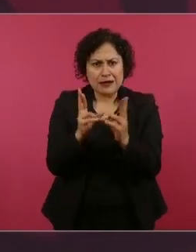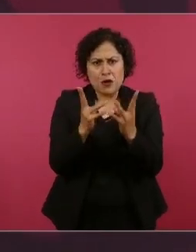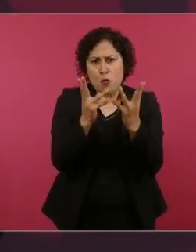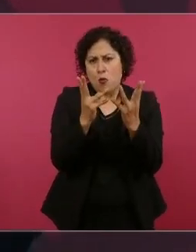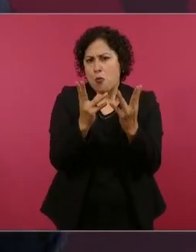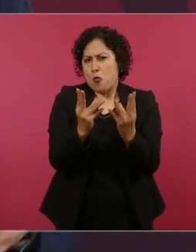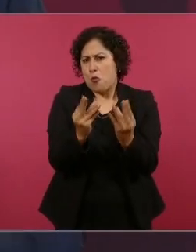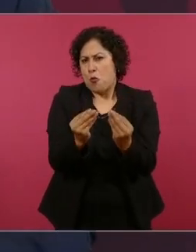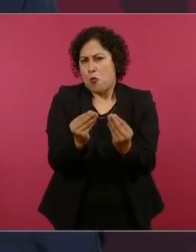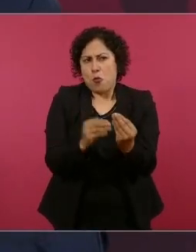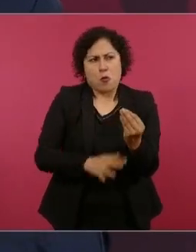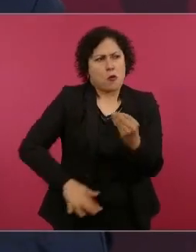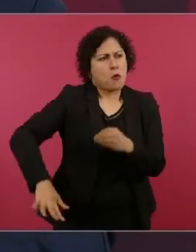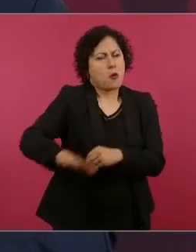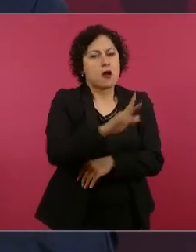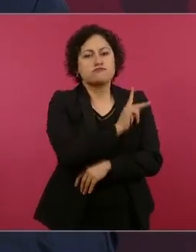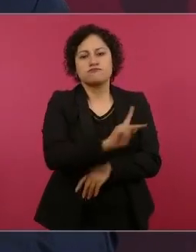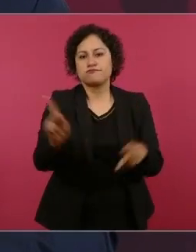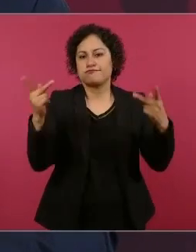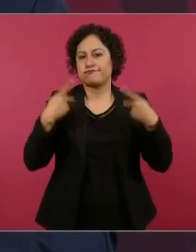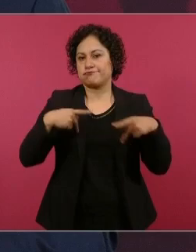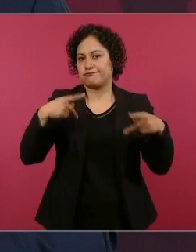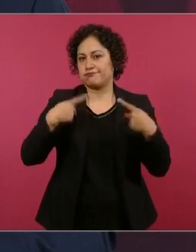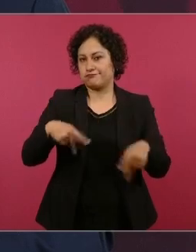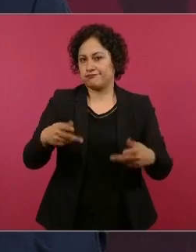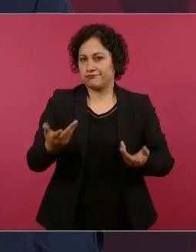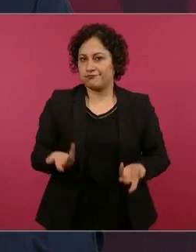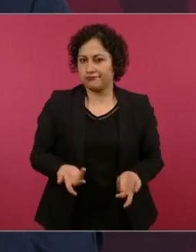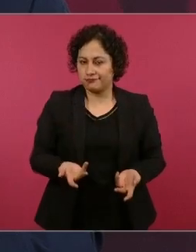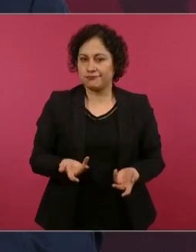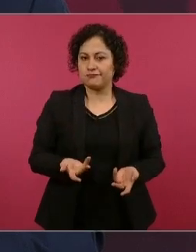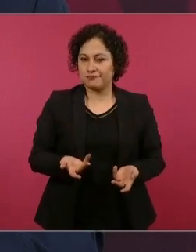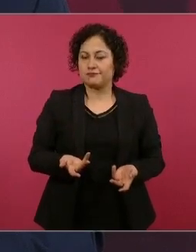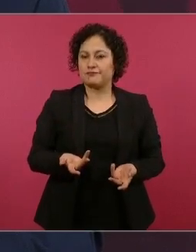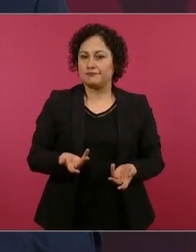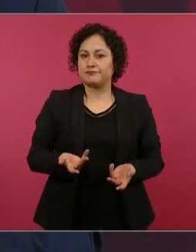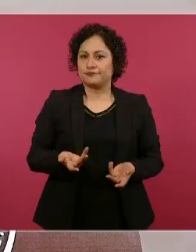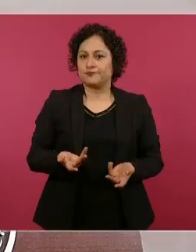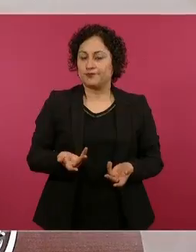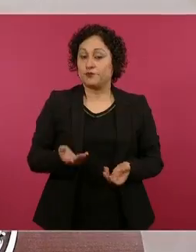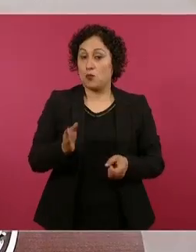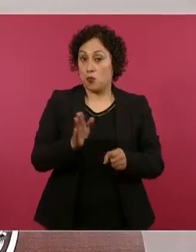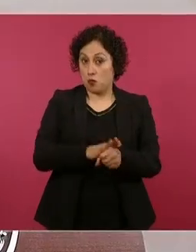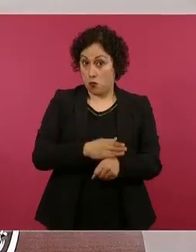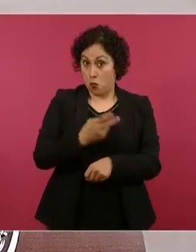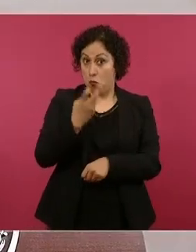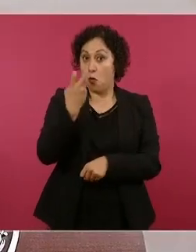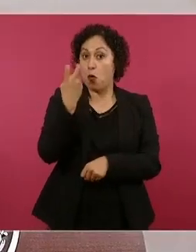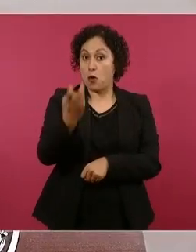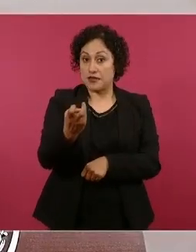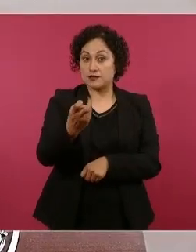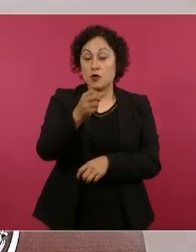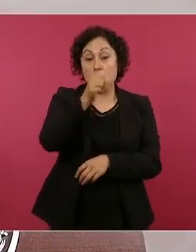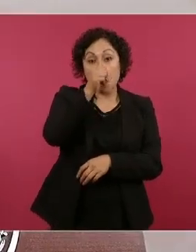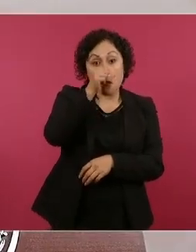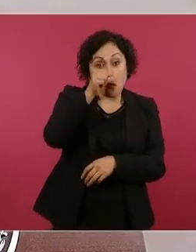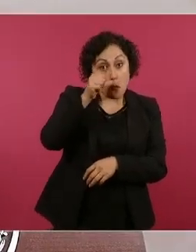Por eso estaba expidiendo las leyes de reforma,